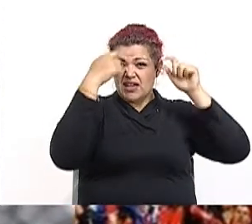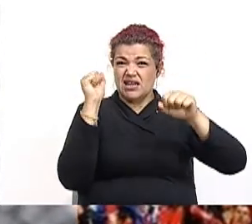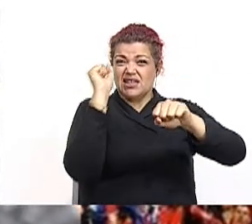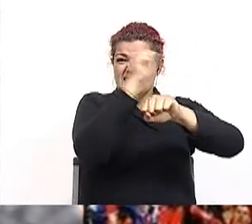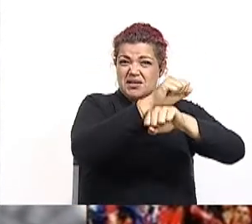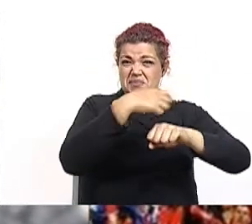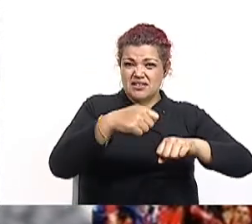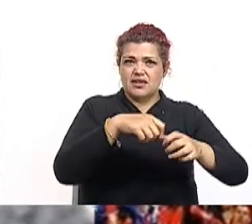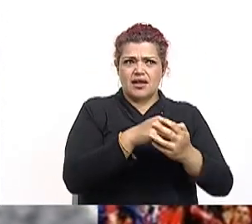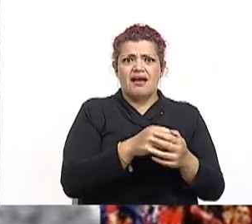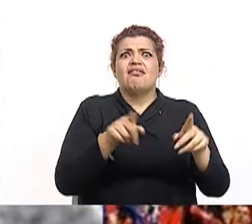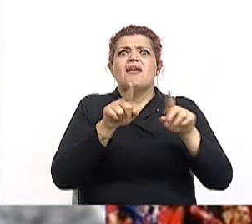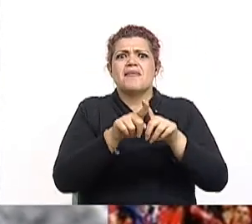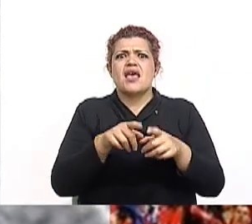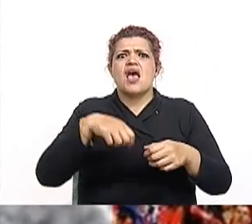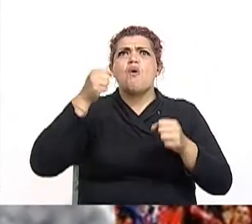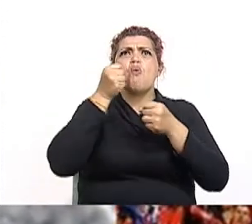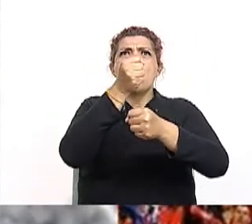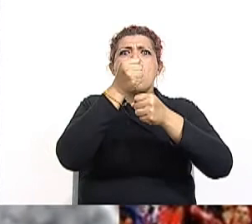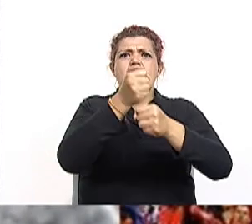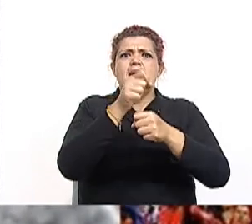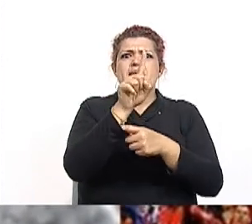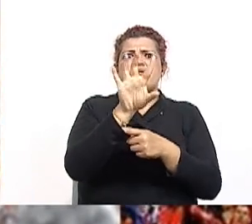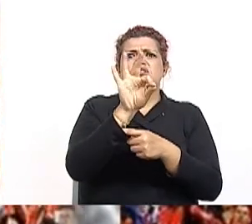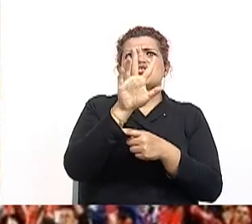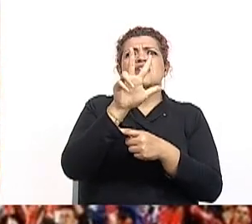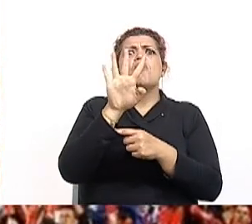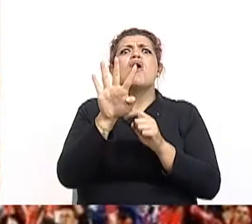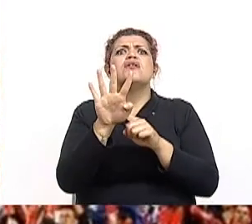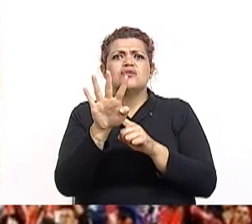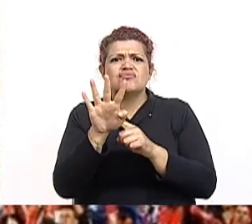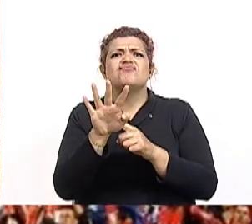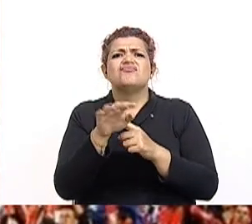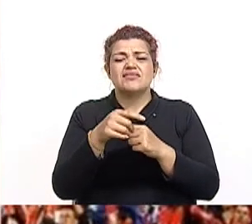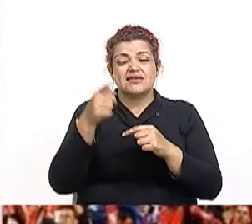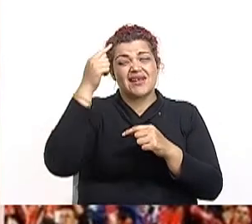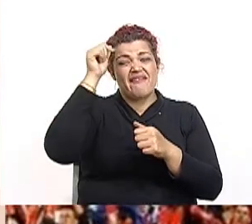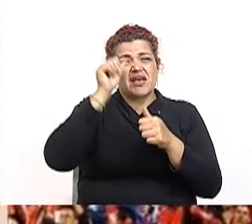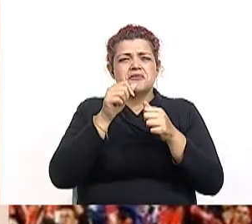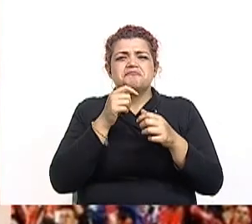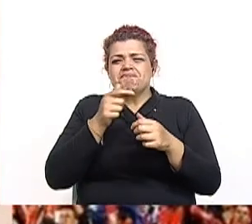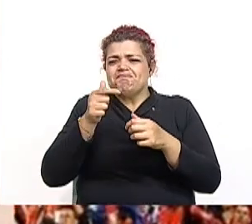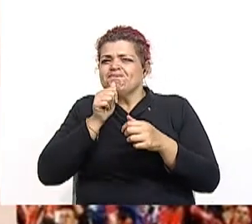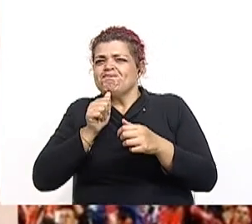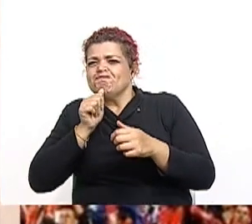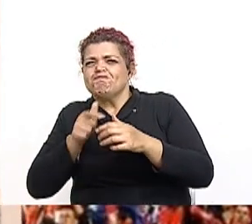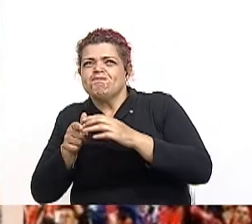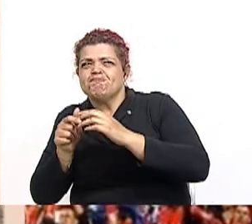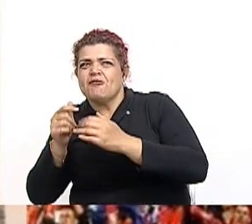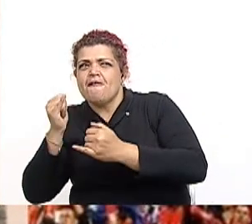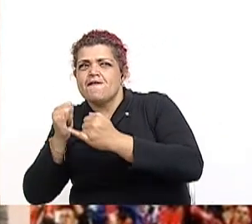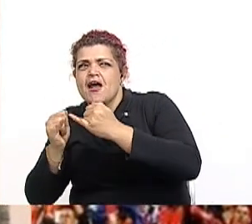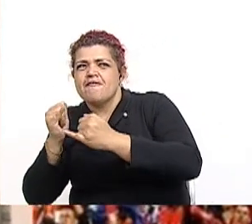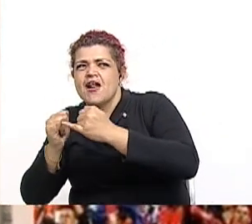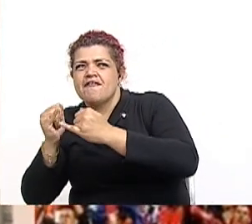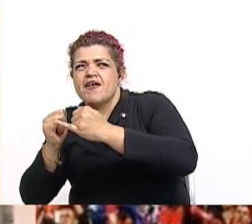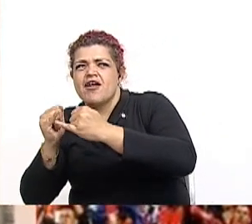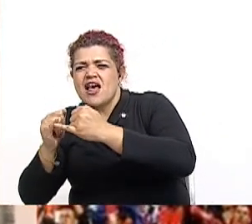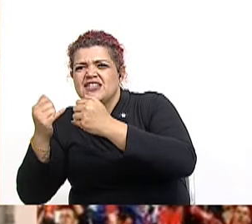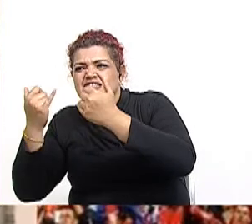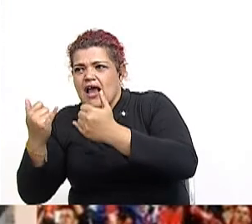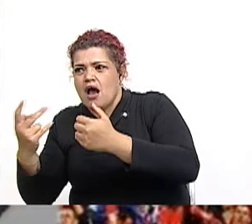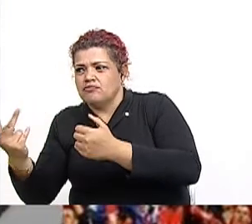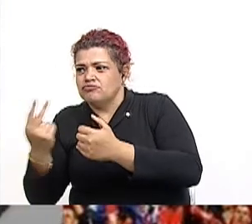1934. Lo mejor sin duda quedaría para el final. Calderón Guardia se guardó un as bajo la manga y de la mano de Víctor Manuel